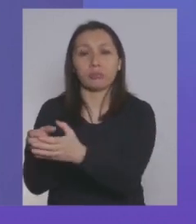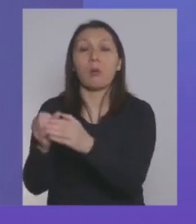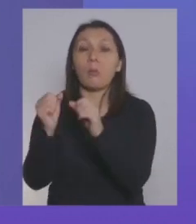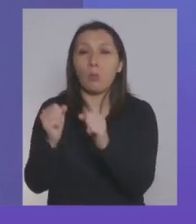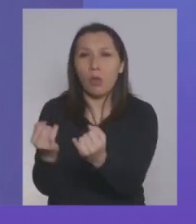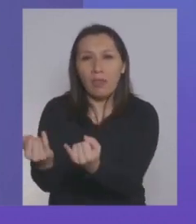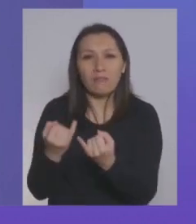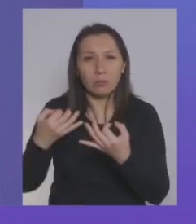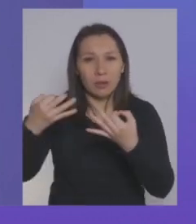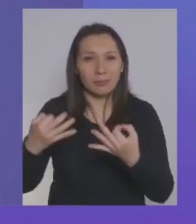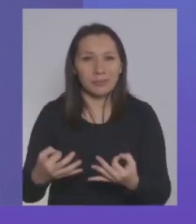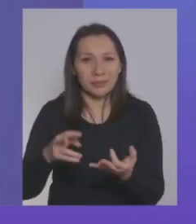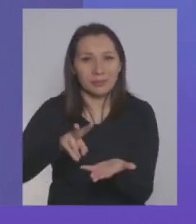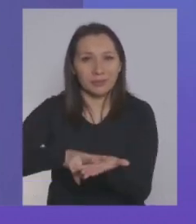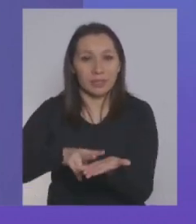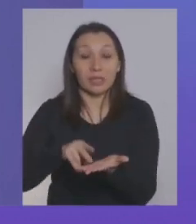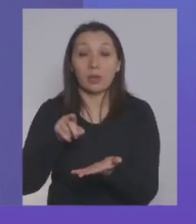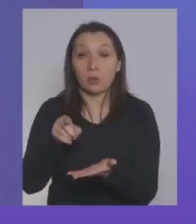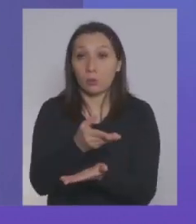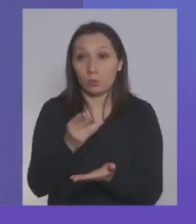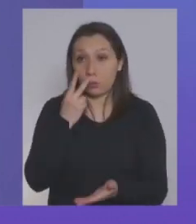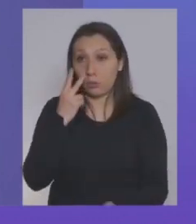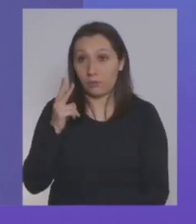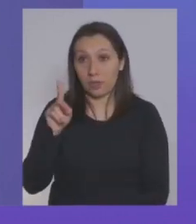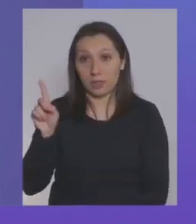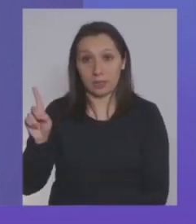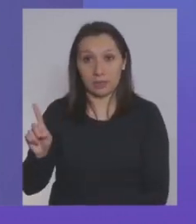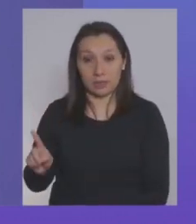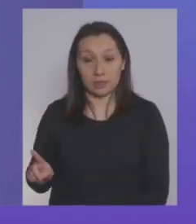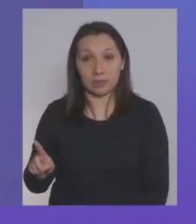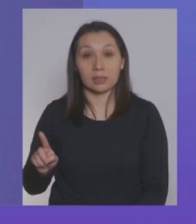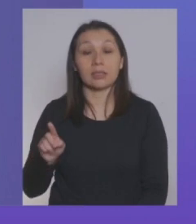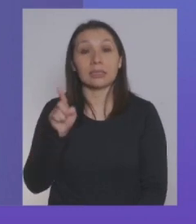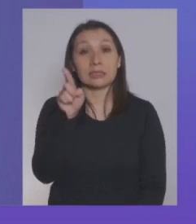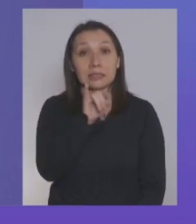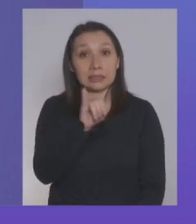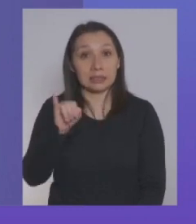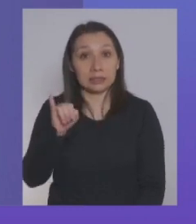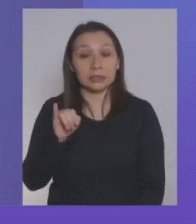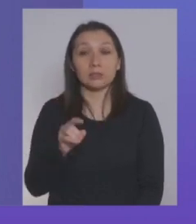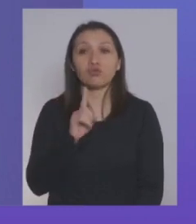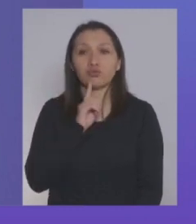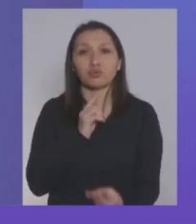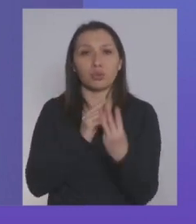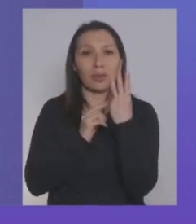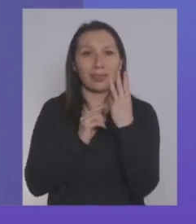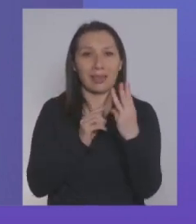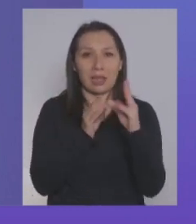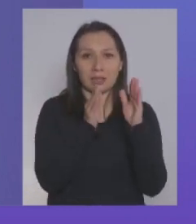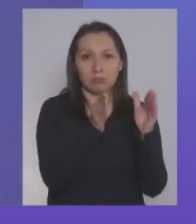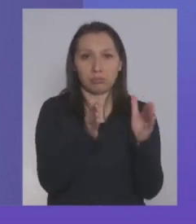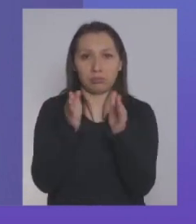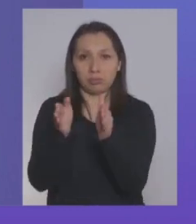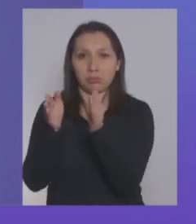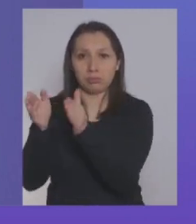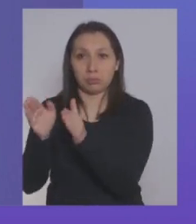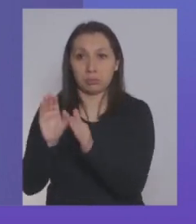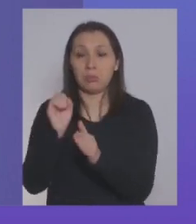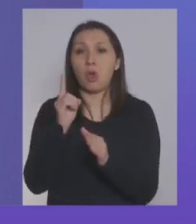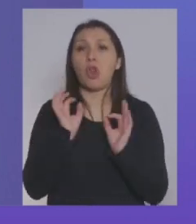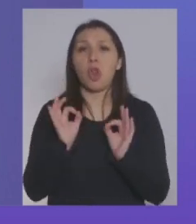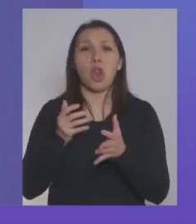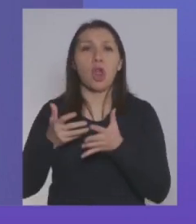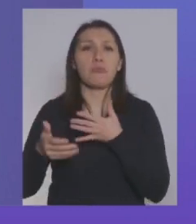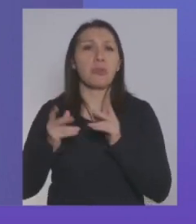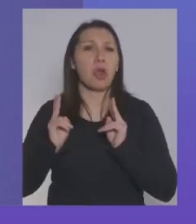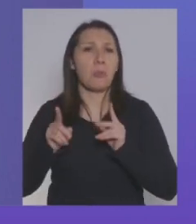para recabar la información. Y por eso que, como ustedes ven en la lámina, el portal tiene tres puertas de entrada. Una es la entrada regular